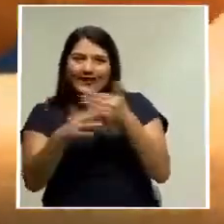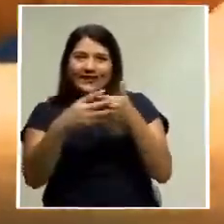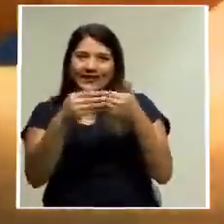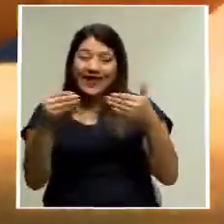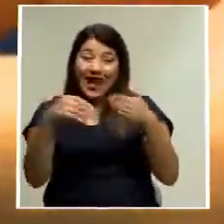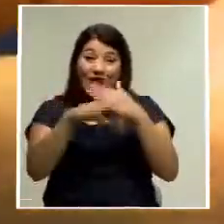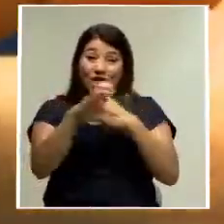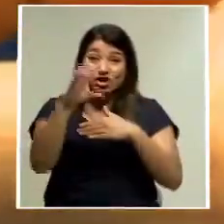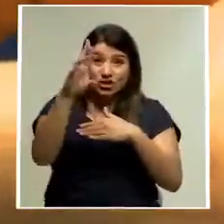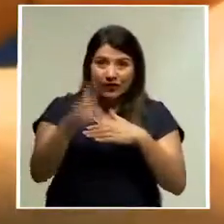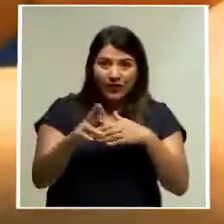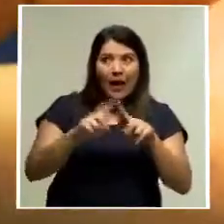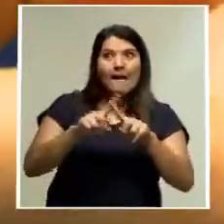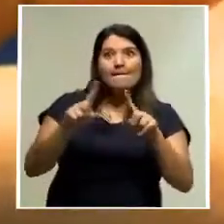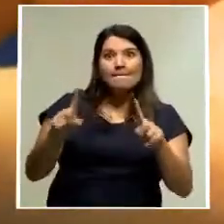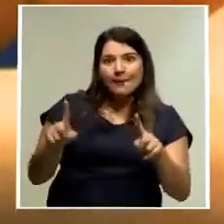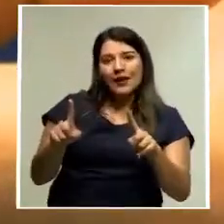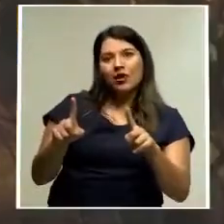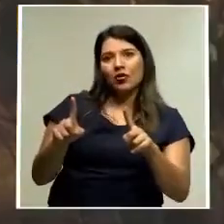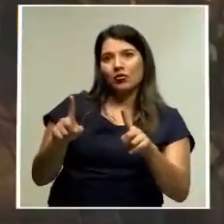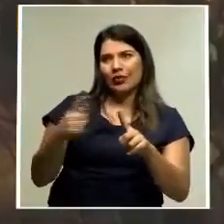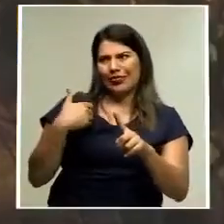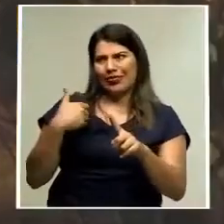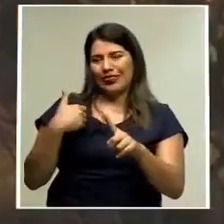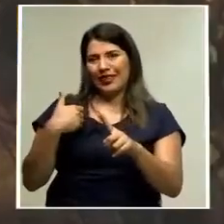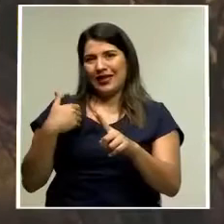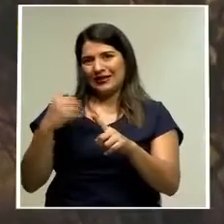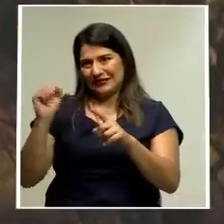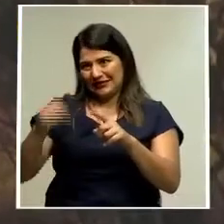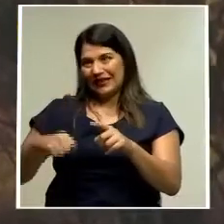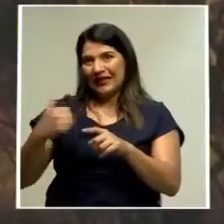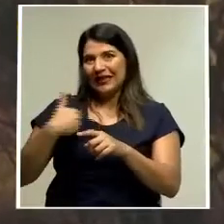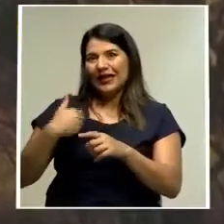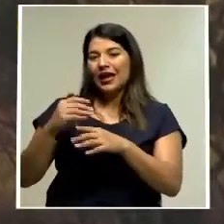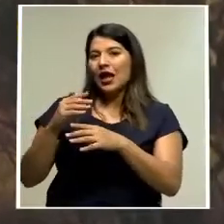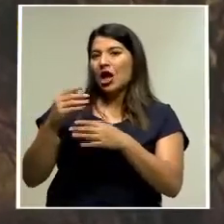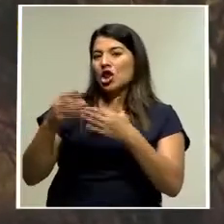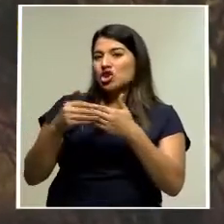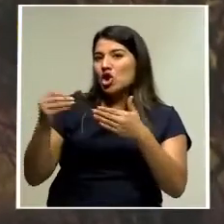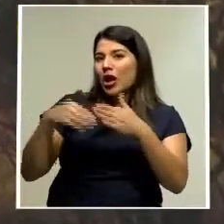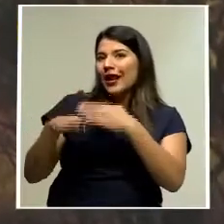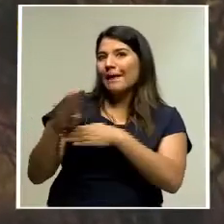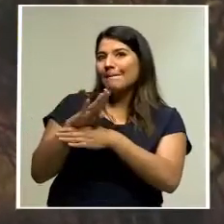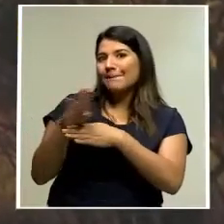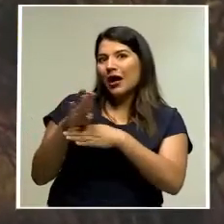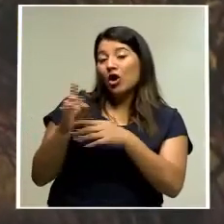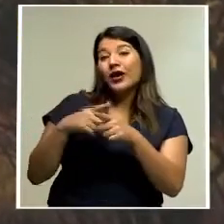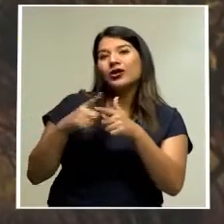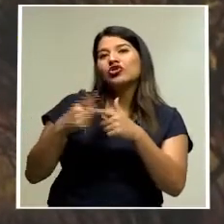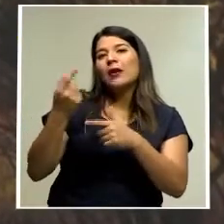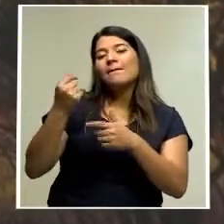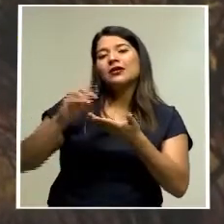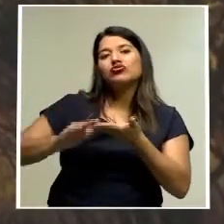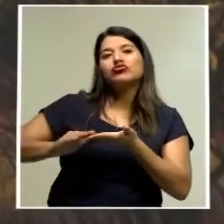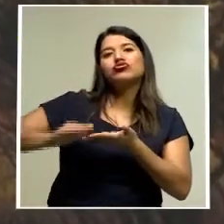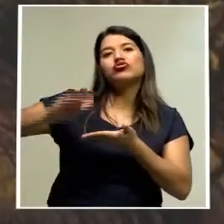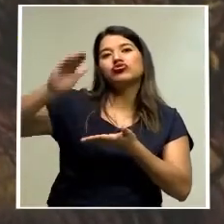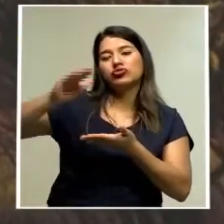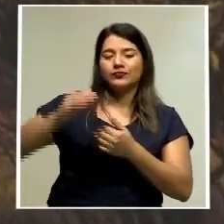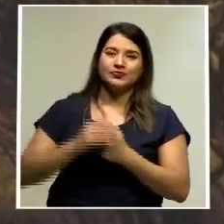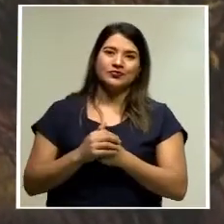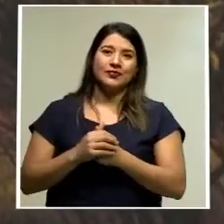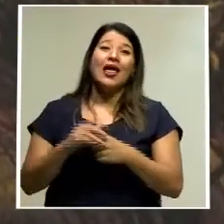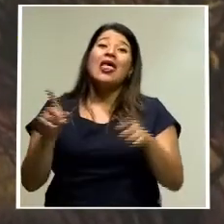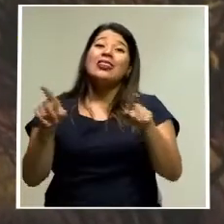tenemos otra situación, que es que a nivel internacional, el precio de materias primas que nosotros importamos, muy importantes, entre